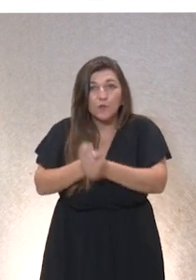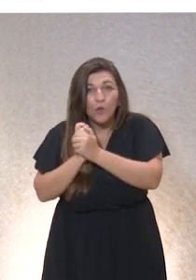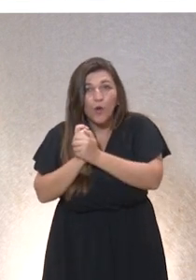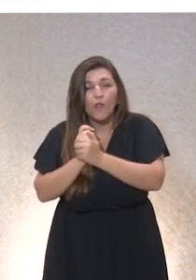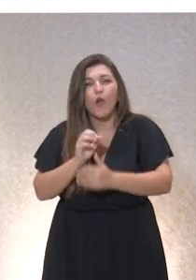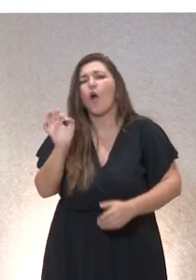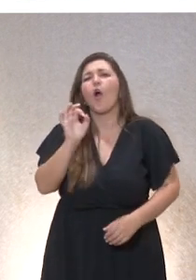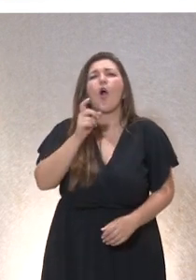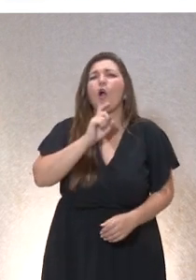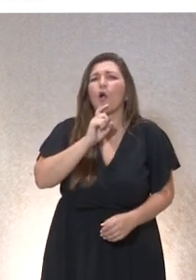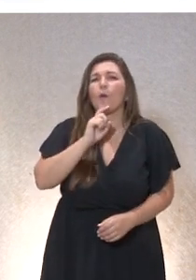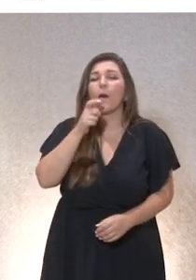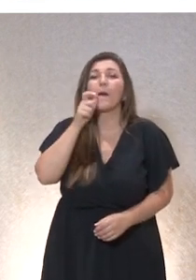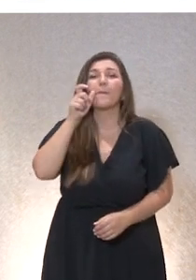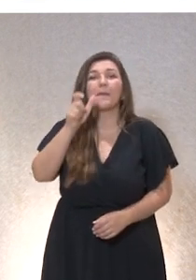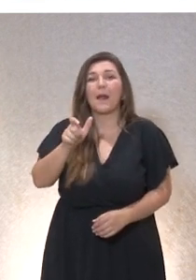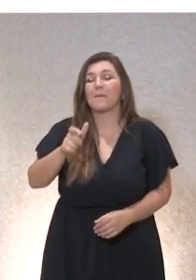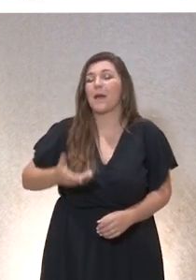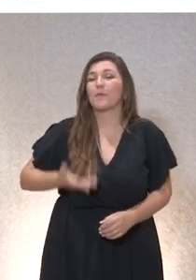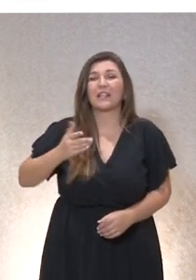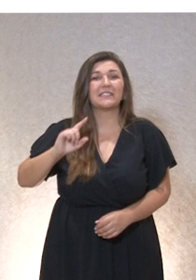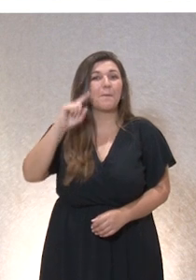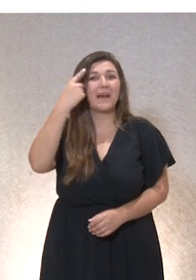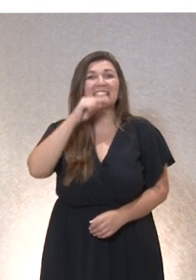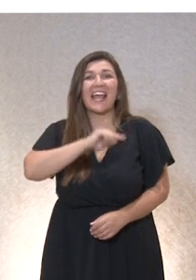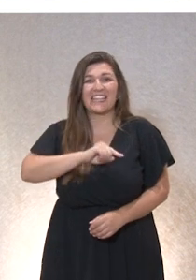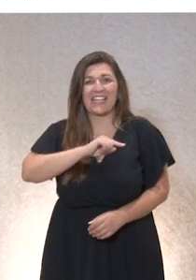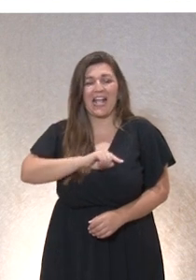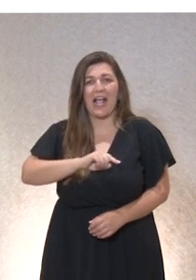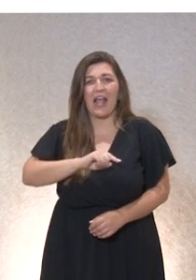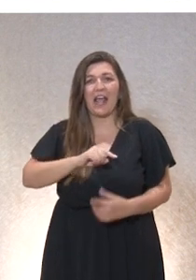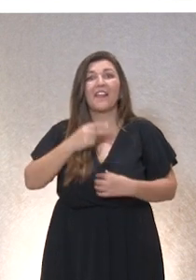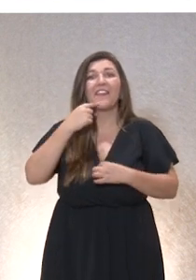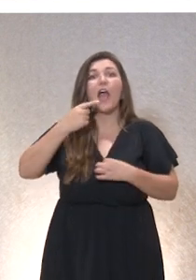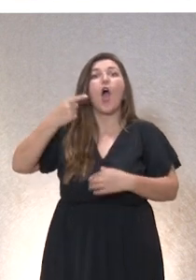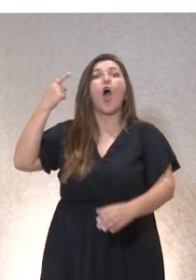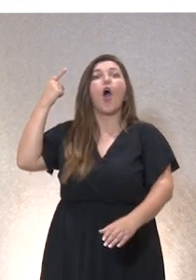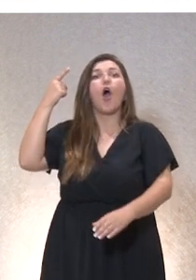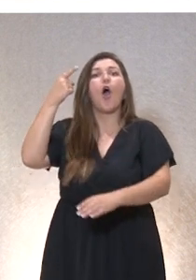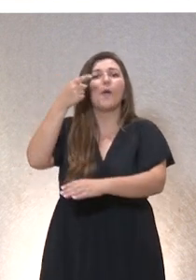encontrar con uno de los términos fundamentales de la ética y es la obligación.